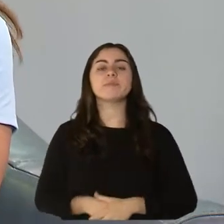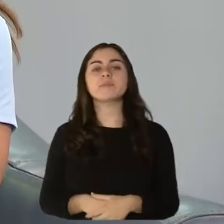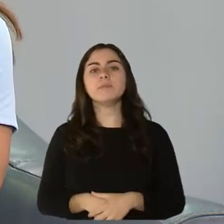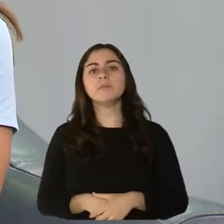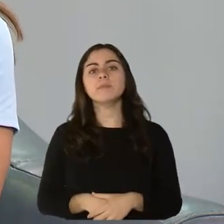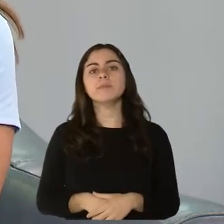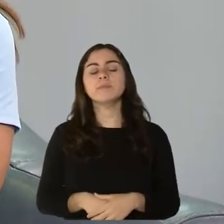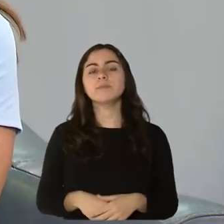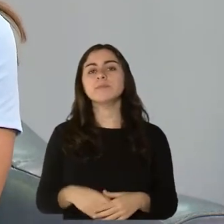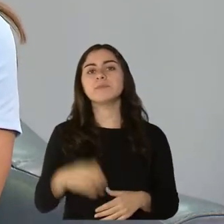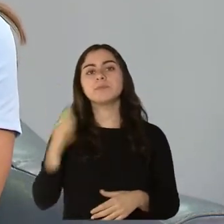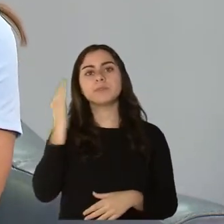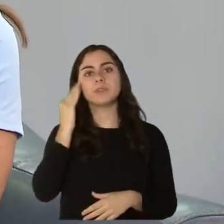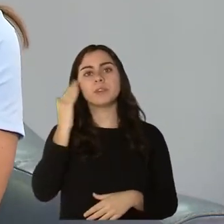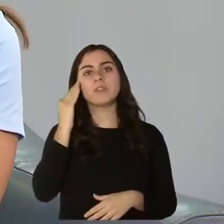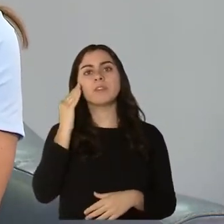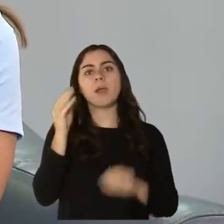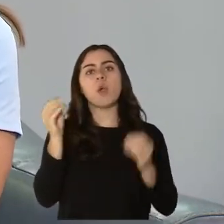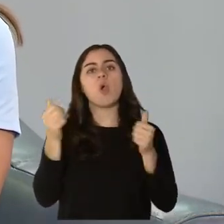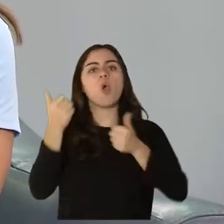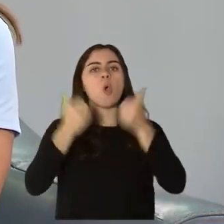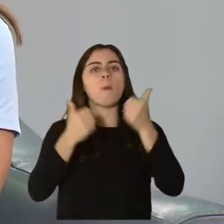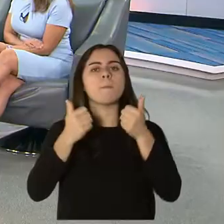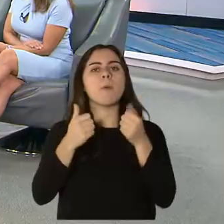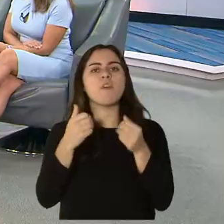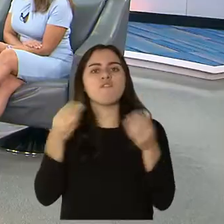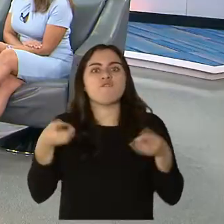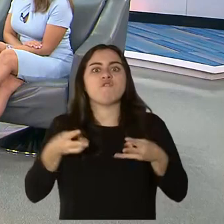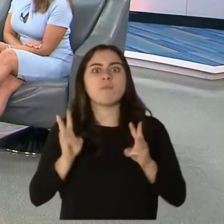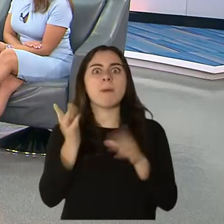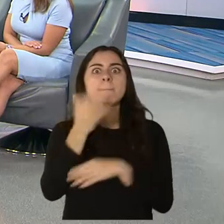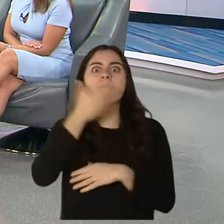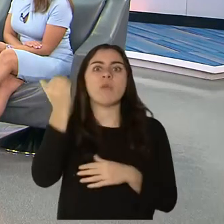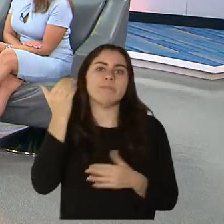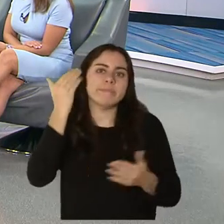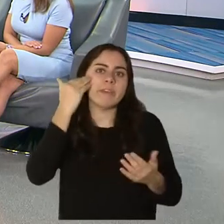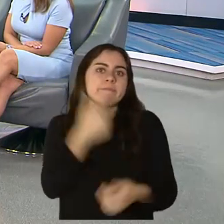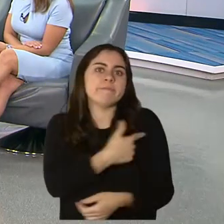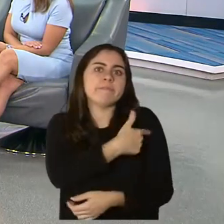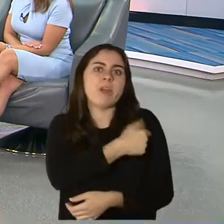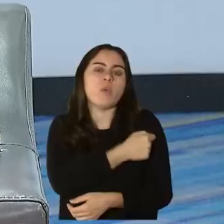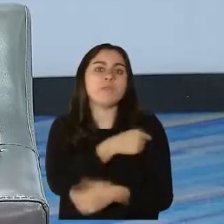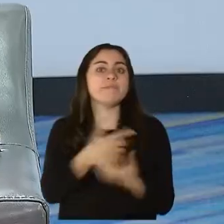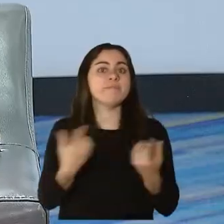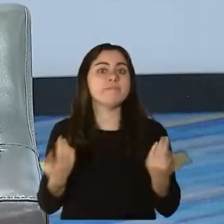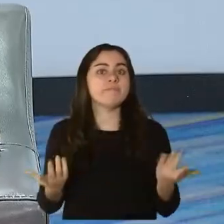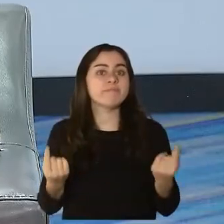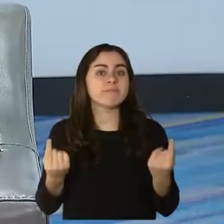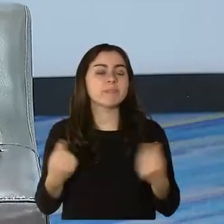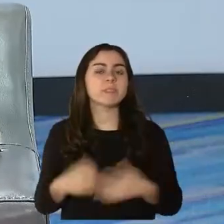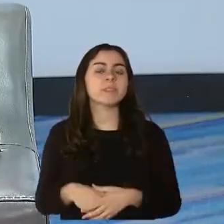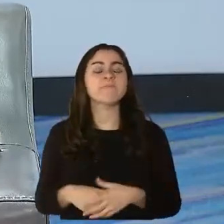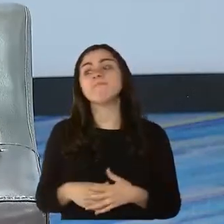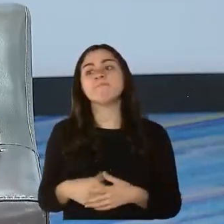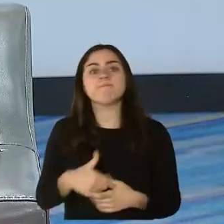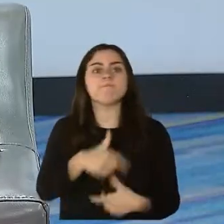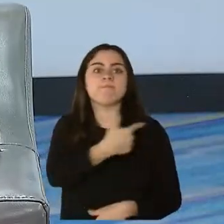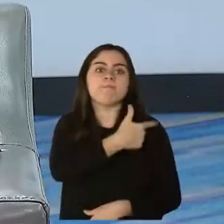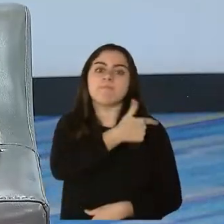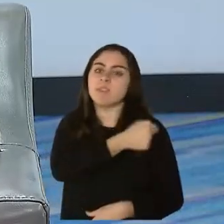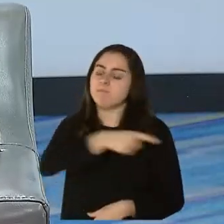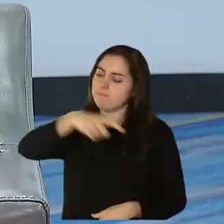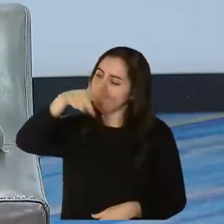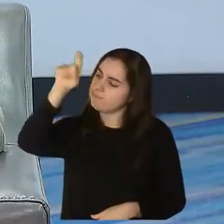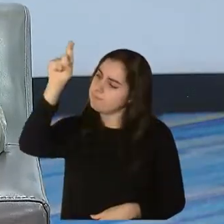herramienta quizás más efectiva a corto plazo que sería la vacunación? Hay que vacunar, hay que vacunar, hay que